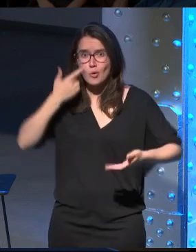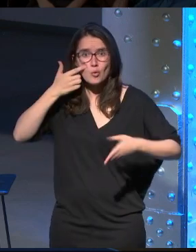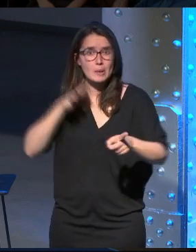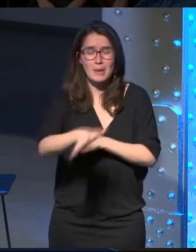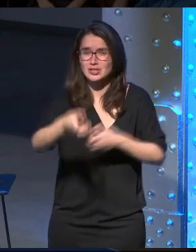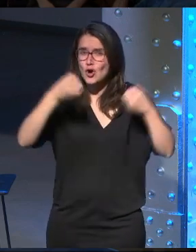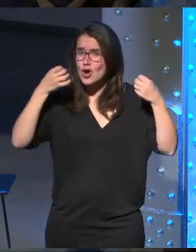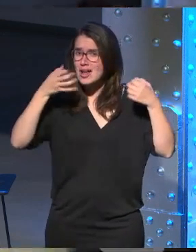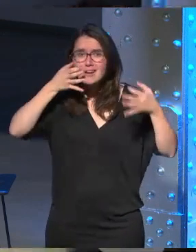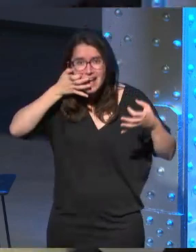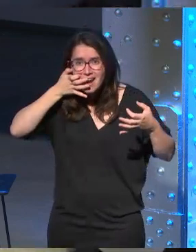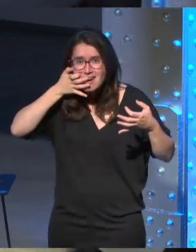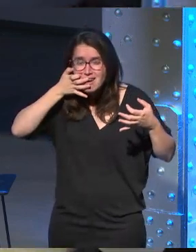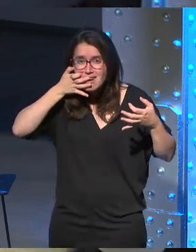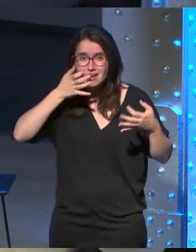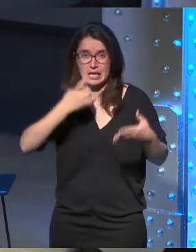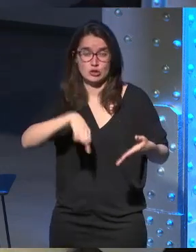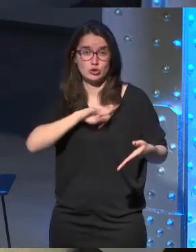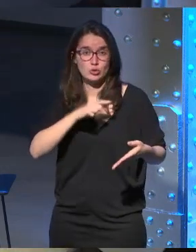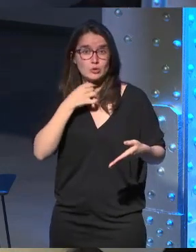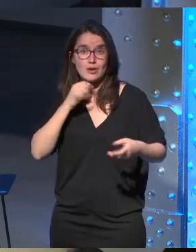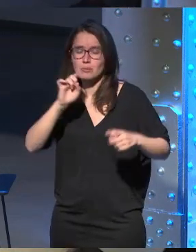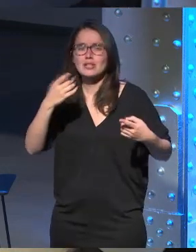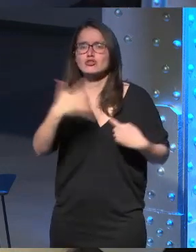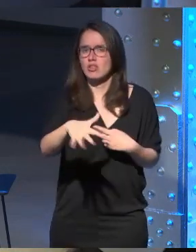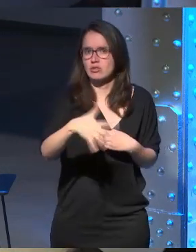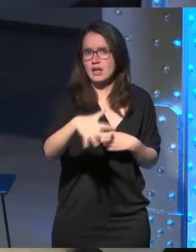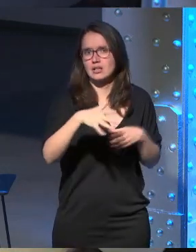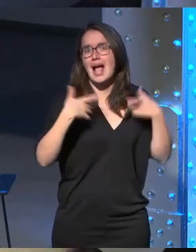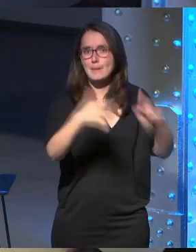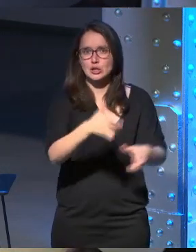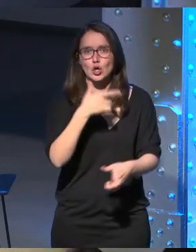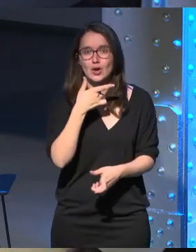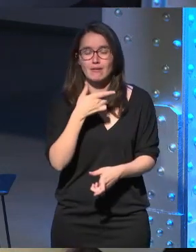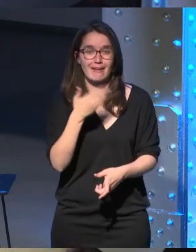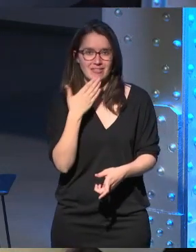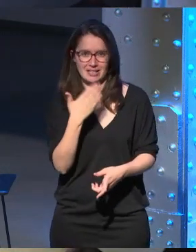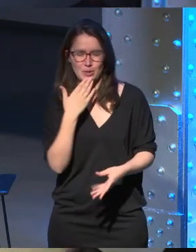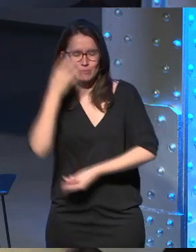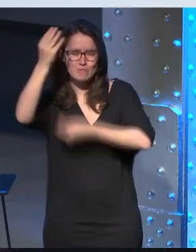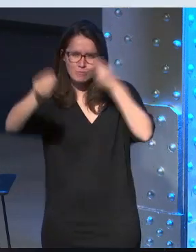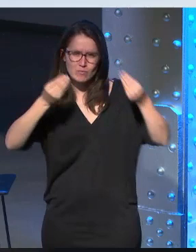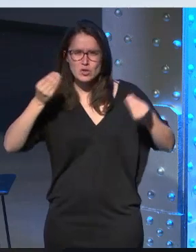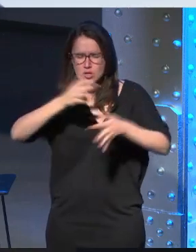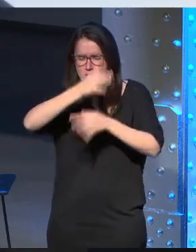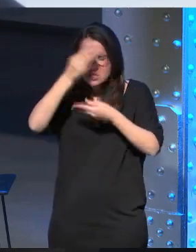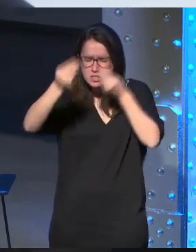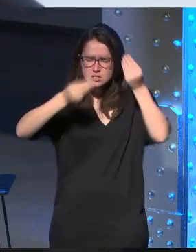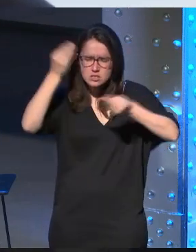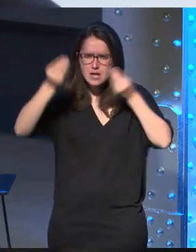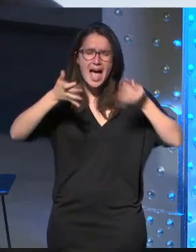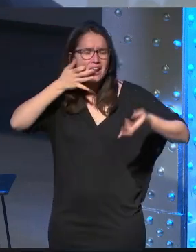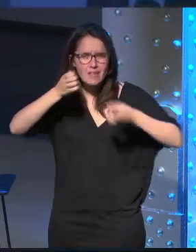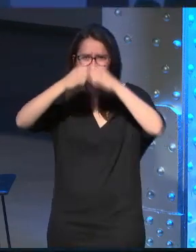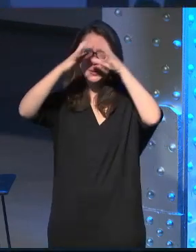real en el nicho que más nos gustaba a los dos que era entretenimiento entonces bueno empezamos a pensar todo el día en realidad virtual